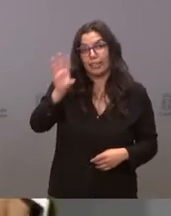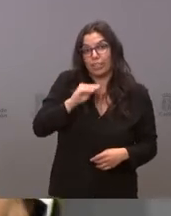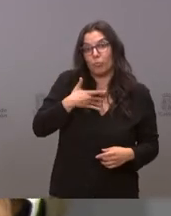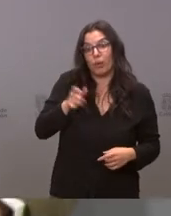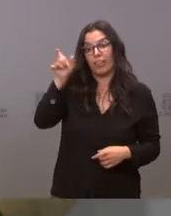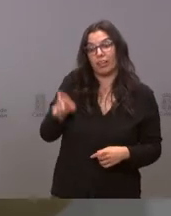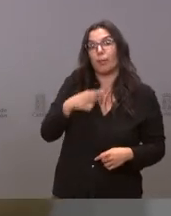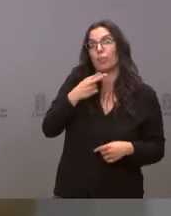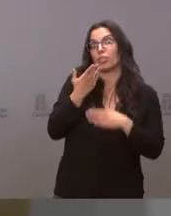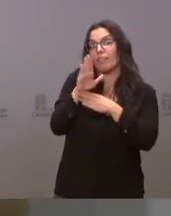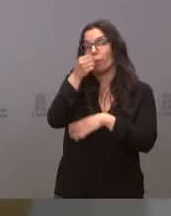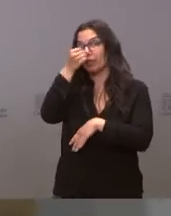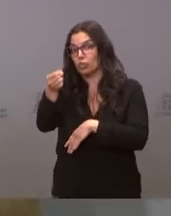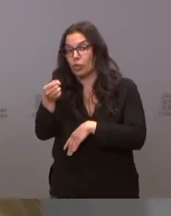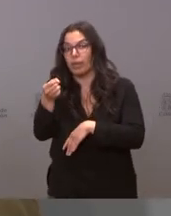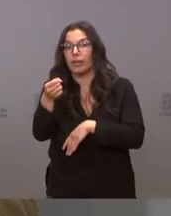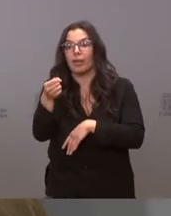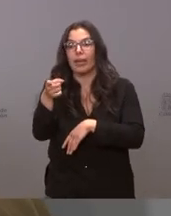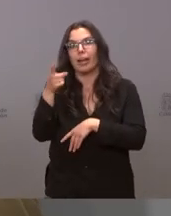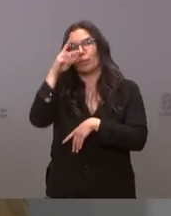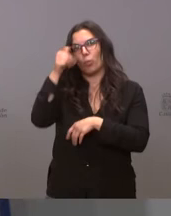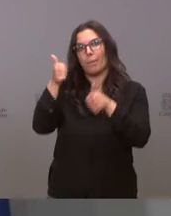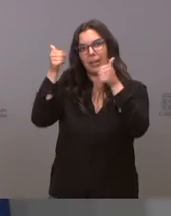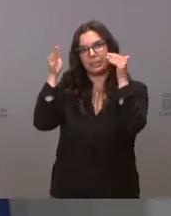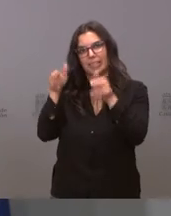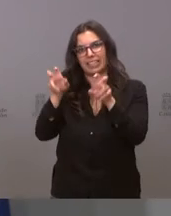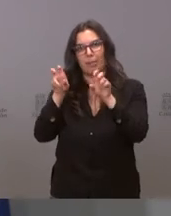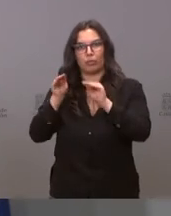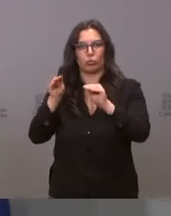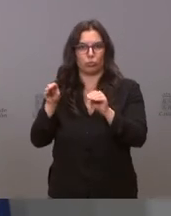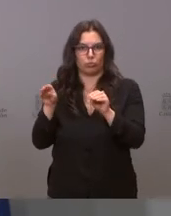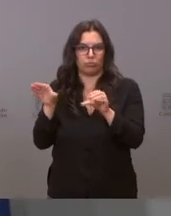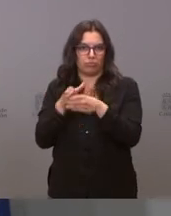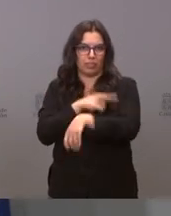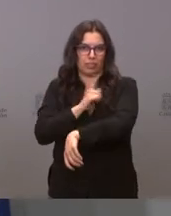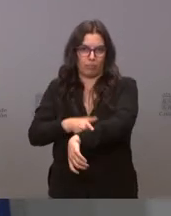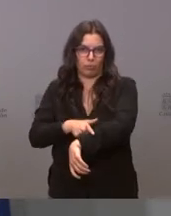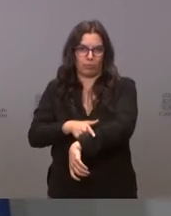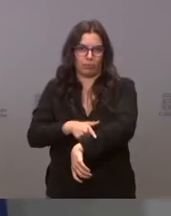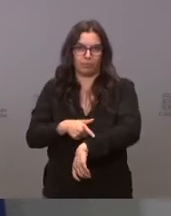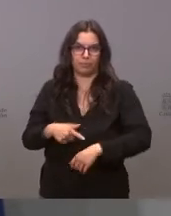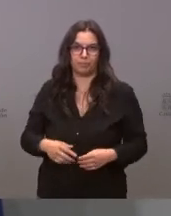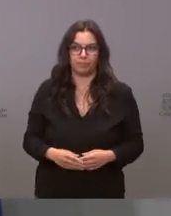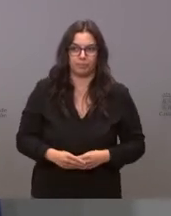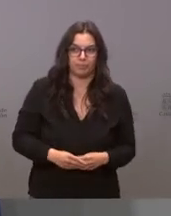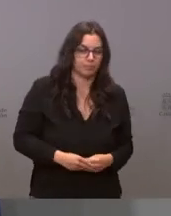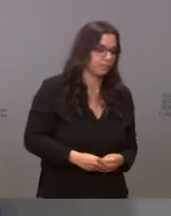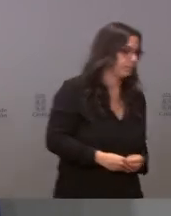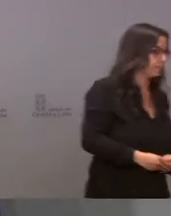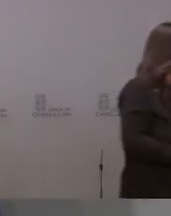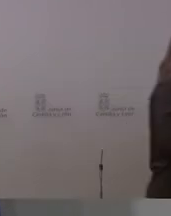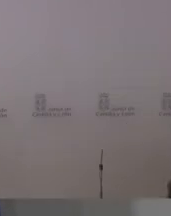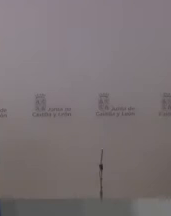portavoz del partido socialista está más ocupado en los temas deportivos pero lo que corresponde